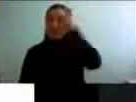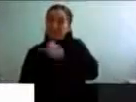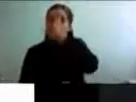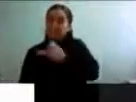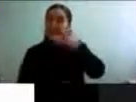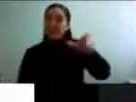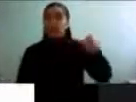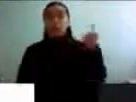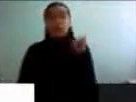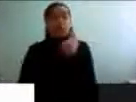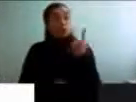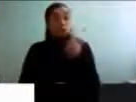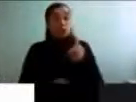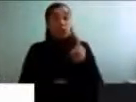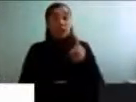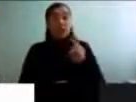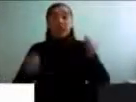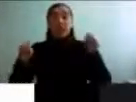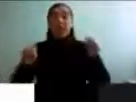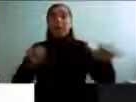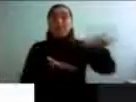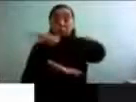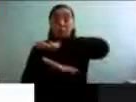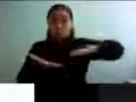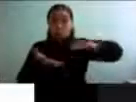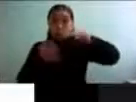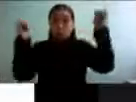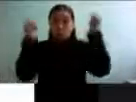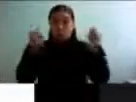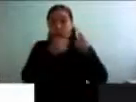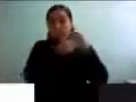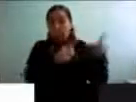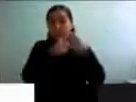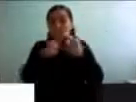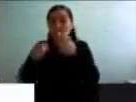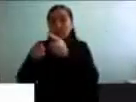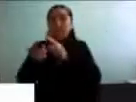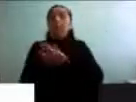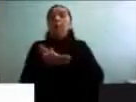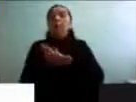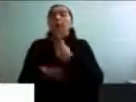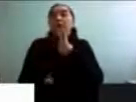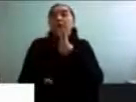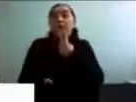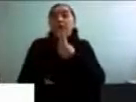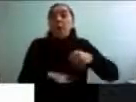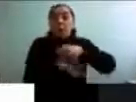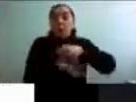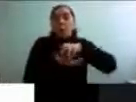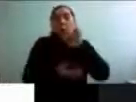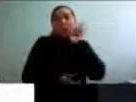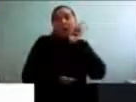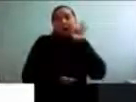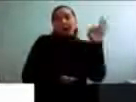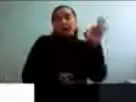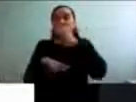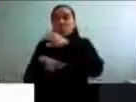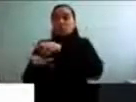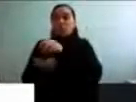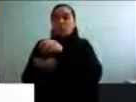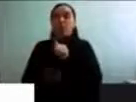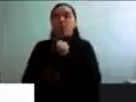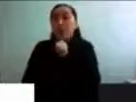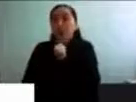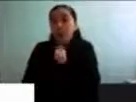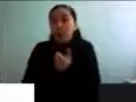solo influyen en el tipo de entorno que nos rodea, por ejemplo, si vivimos en una comuna rica o una comuna pobre, sino que